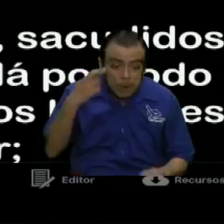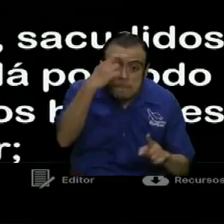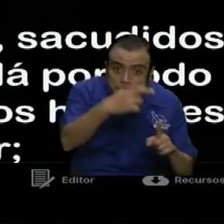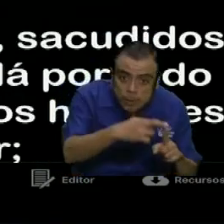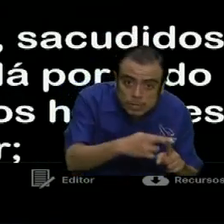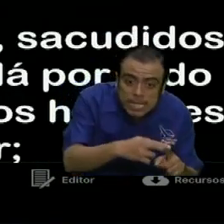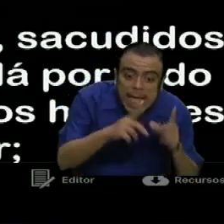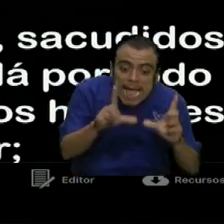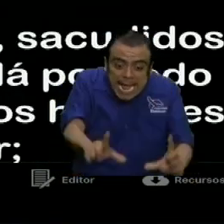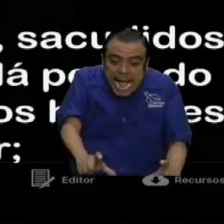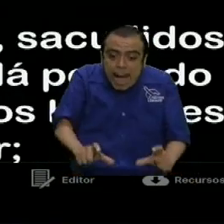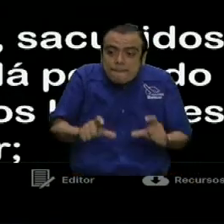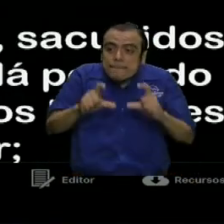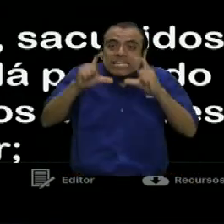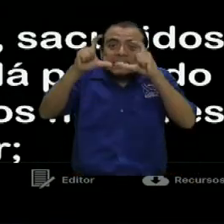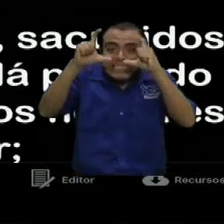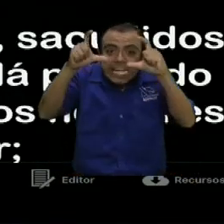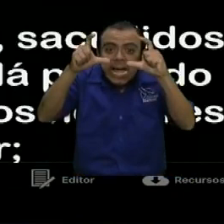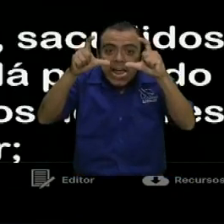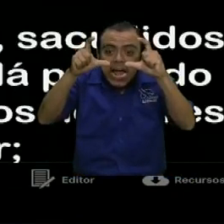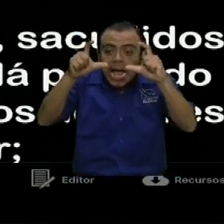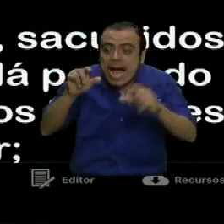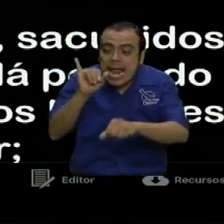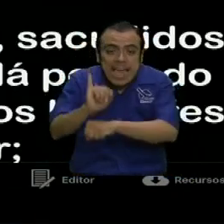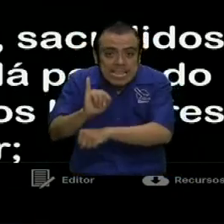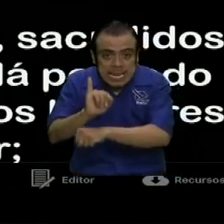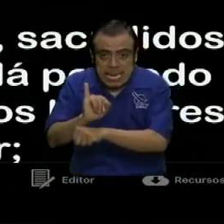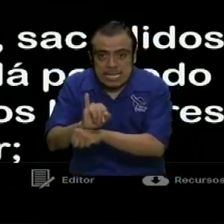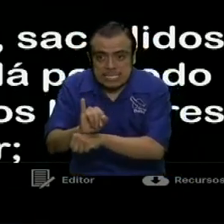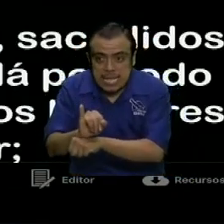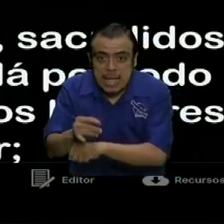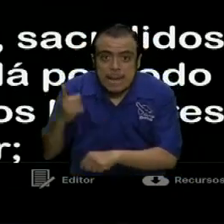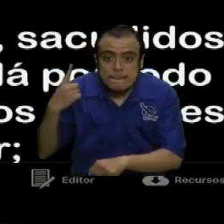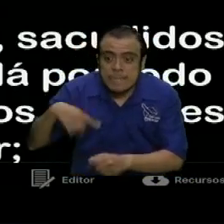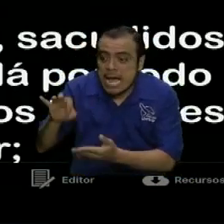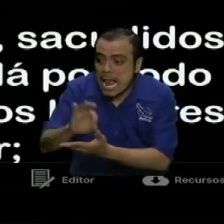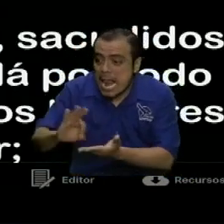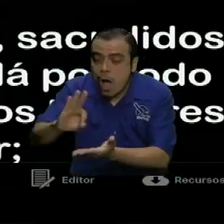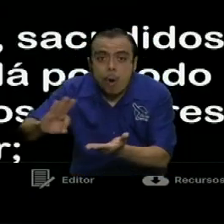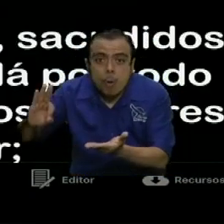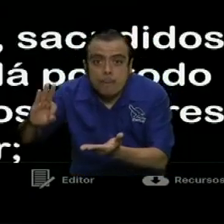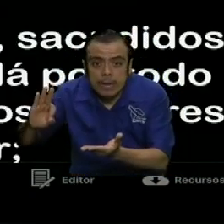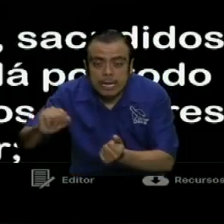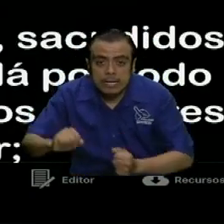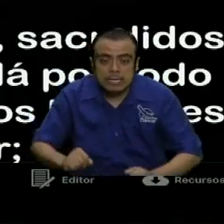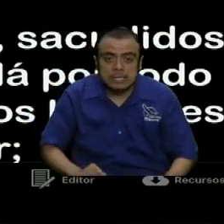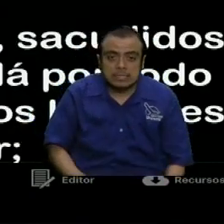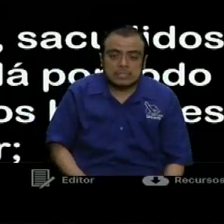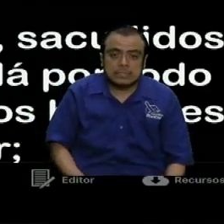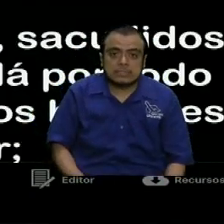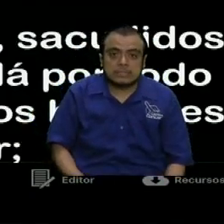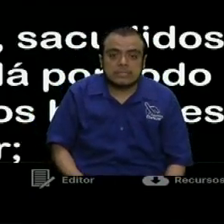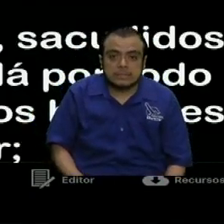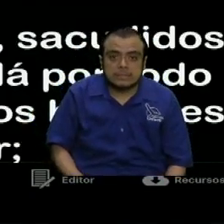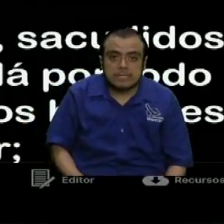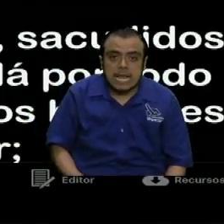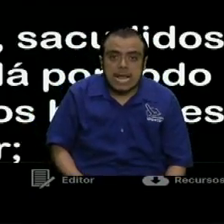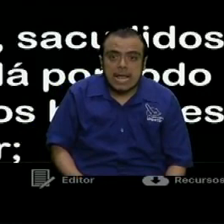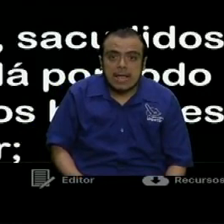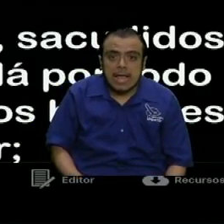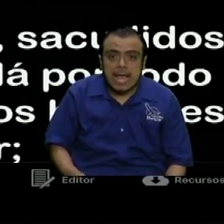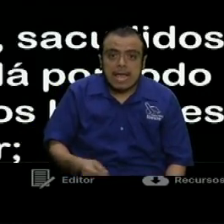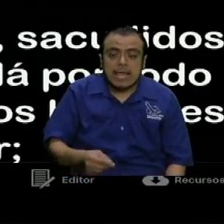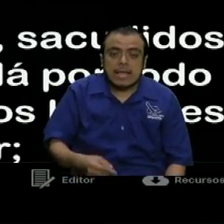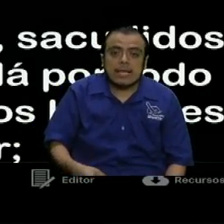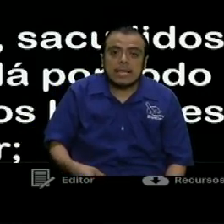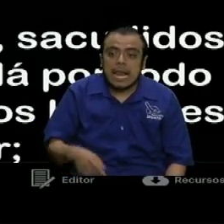capacitar a los santos para la obra del ministerio. O sea, el ministerio